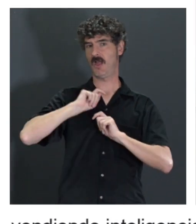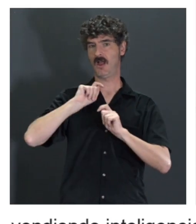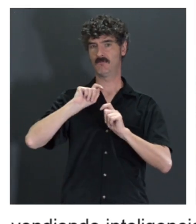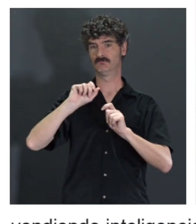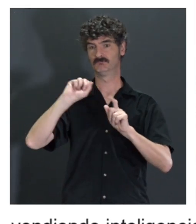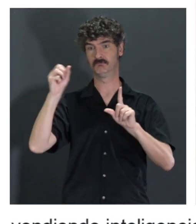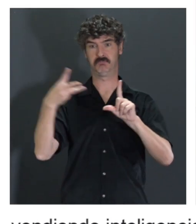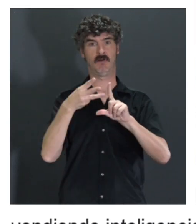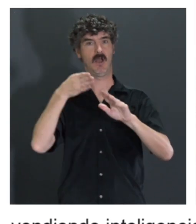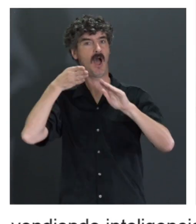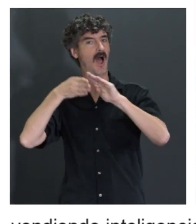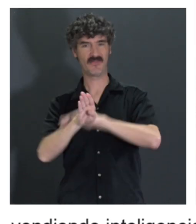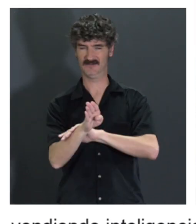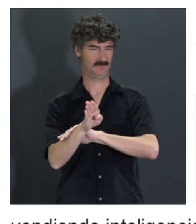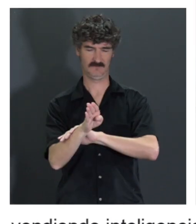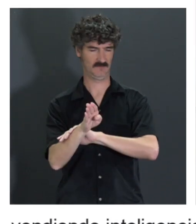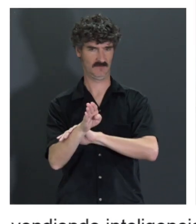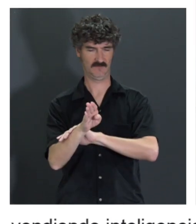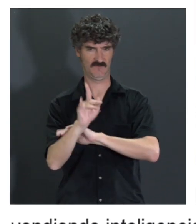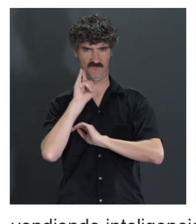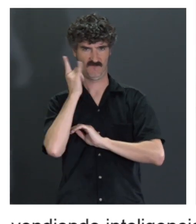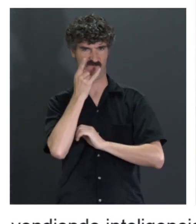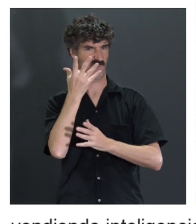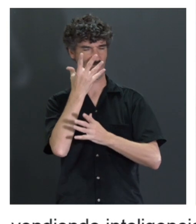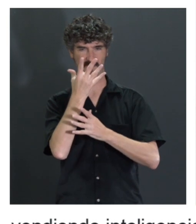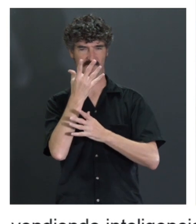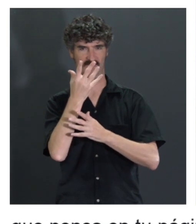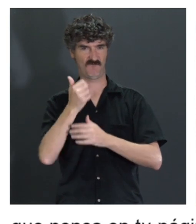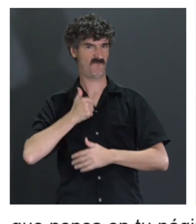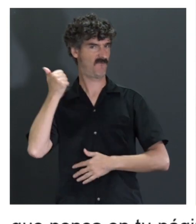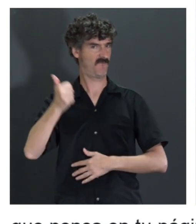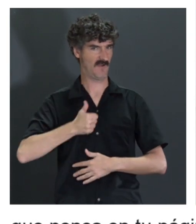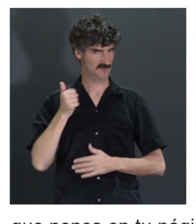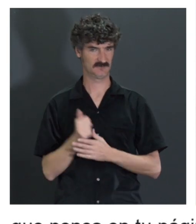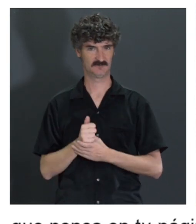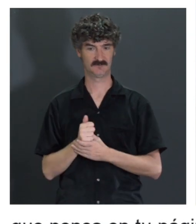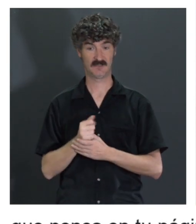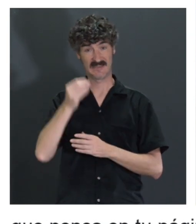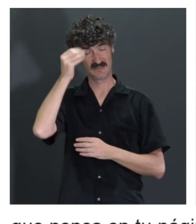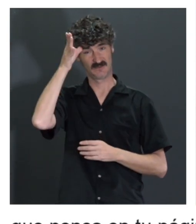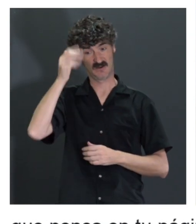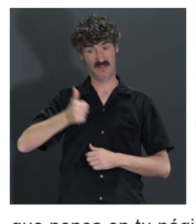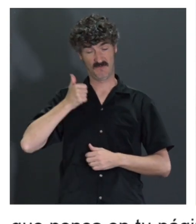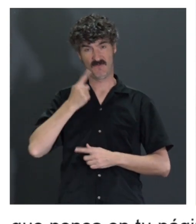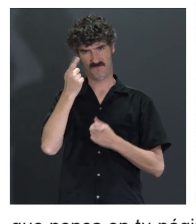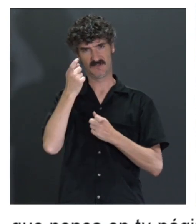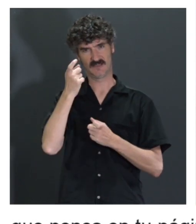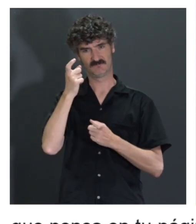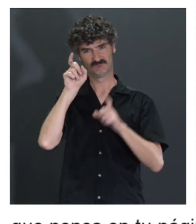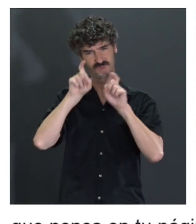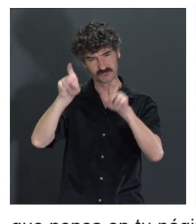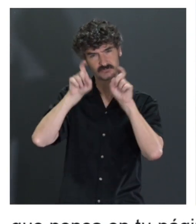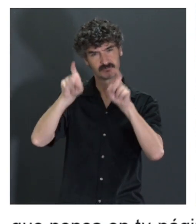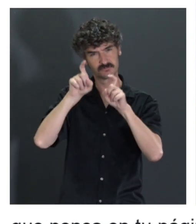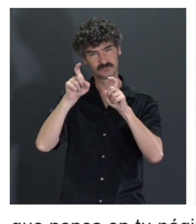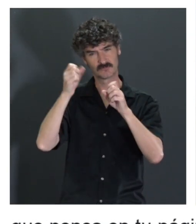totalmente accesible y eso es totalmente falso entre otras cosas porque la inteligencia artificial que no está entrenada cuando ve una